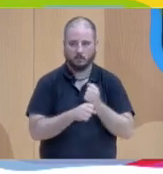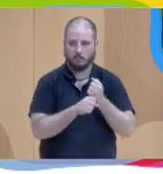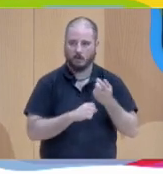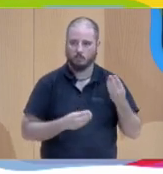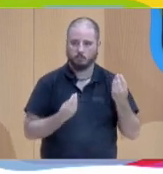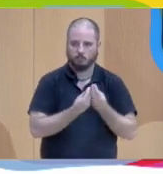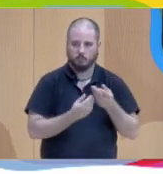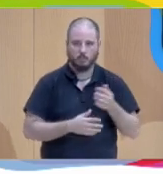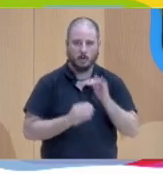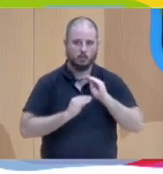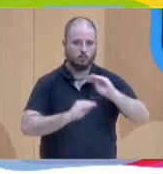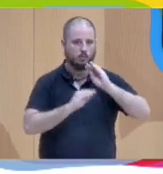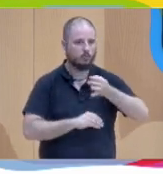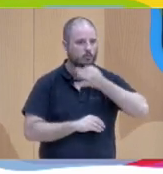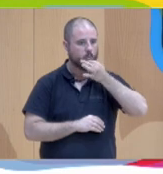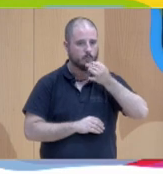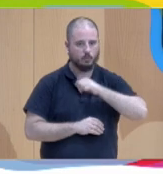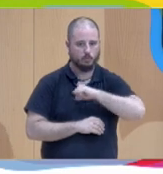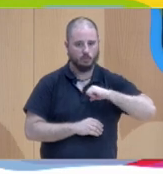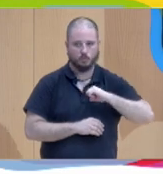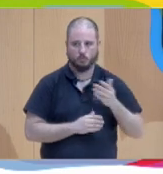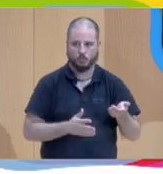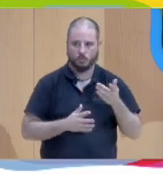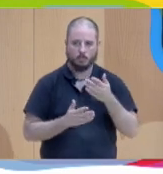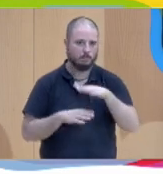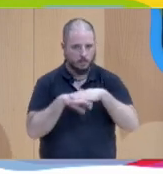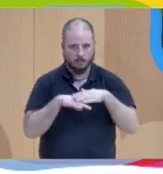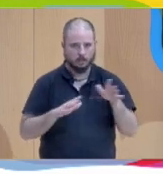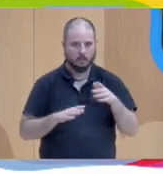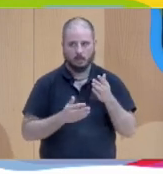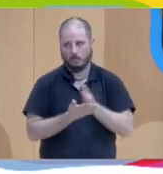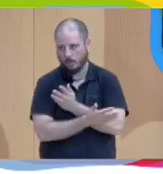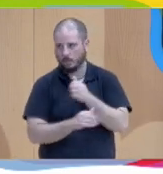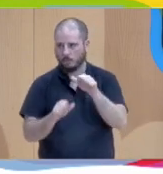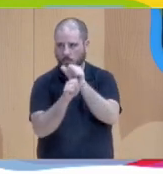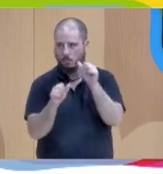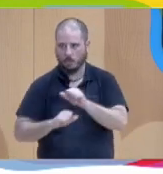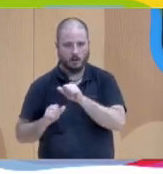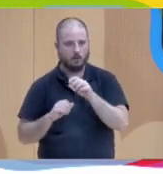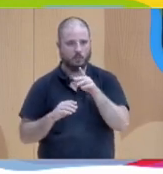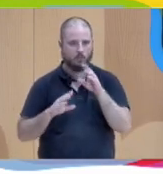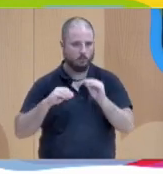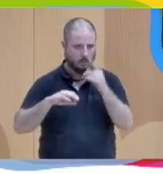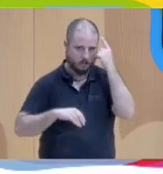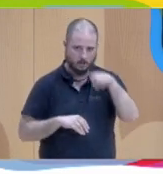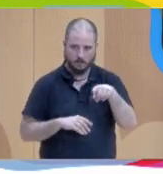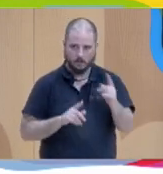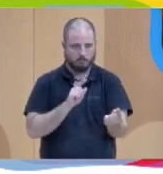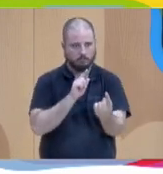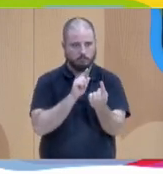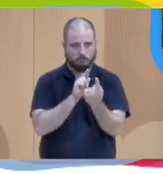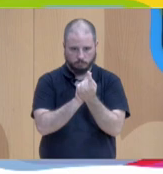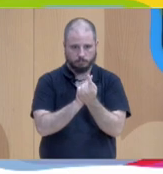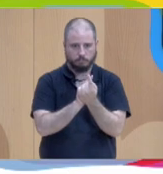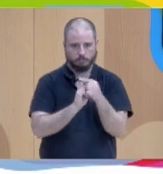discurso propio y esto me parece fundamental más allá de que también les expliquemos el modelo y que sepan utilizarlo y que sepan que cuando se enfrenten a una persona con la que van a trabajar